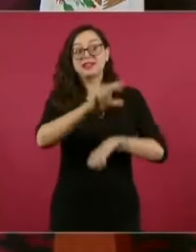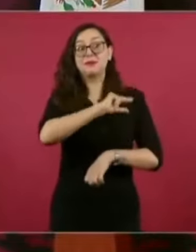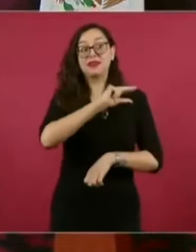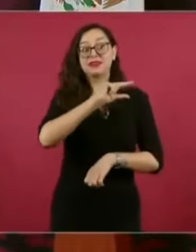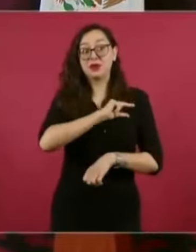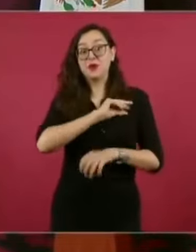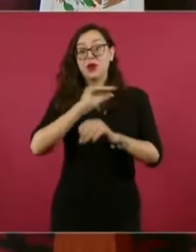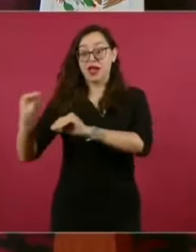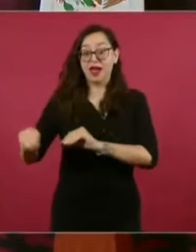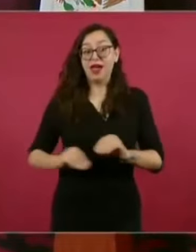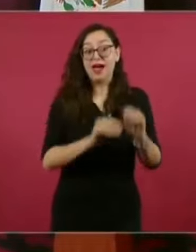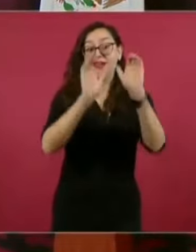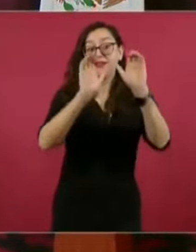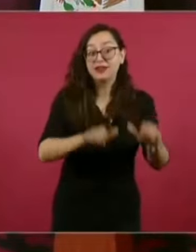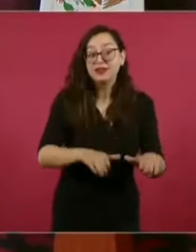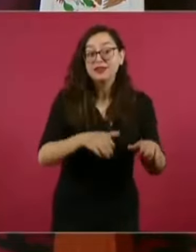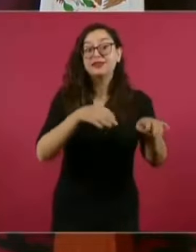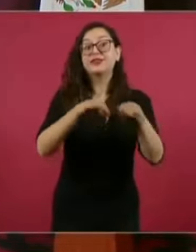Cedillo.